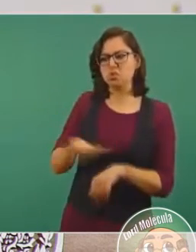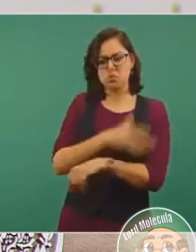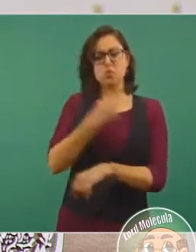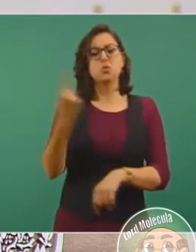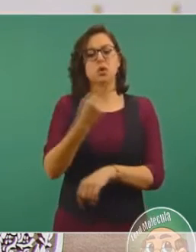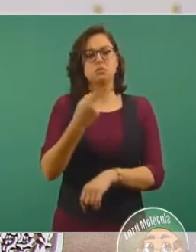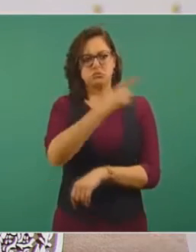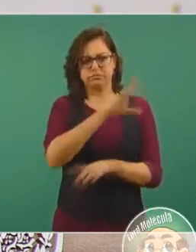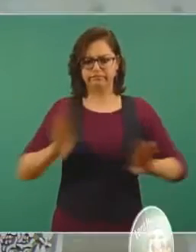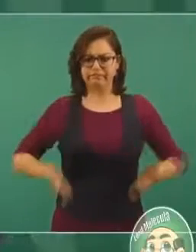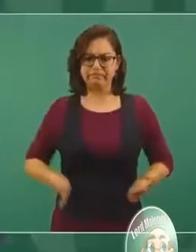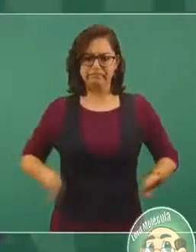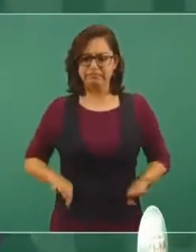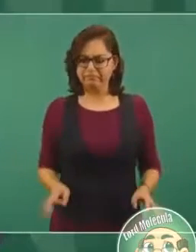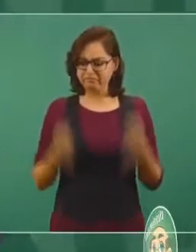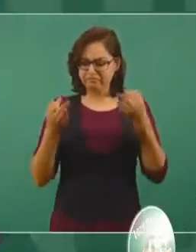con rectitud.